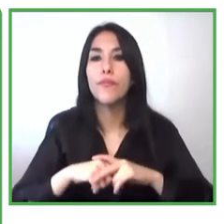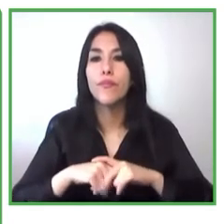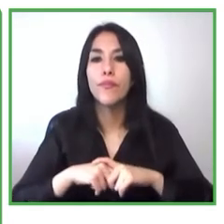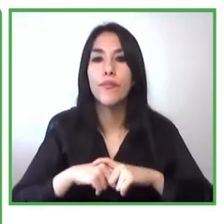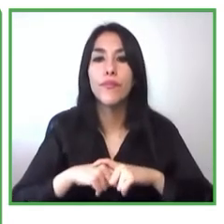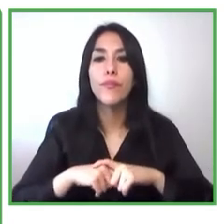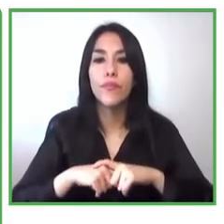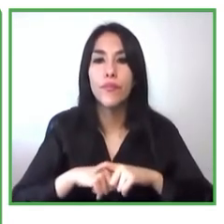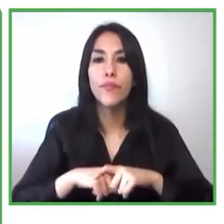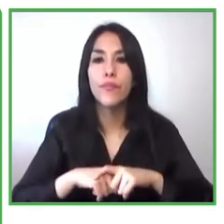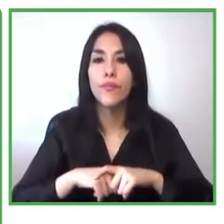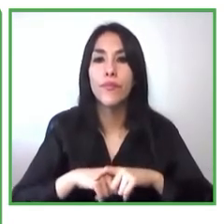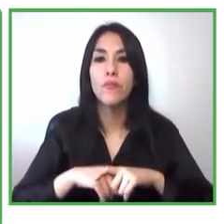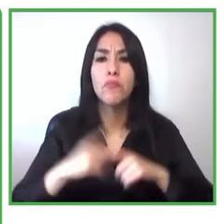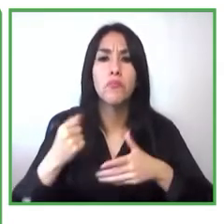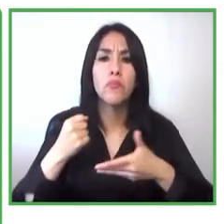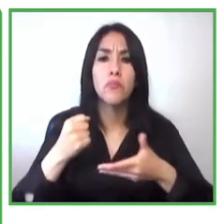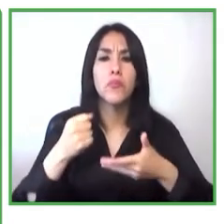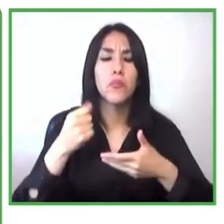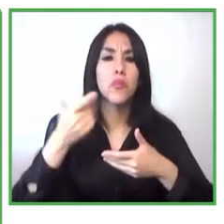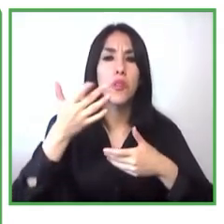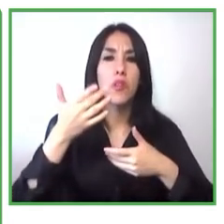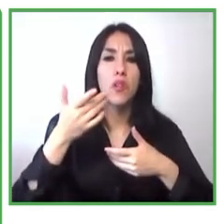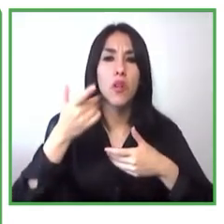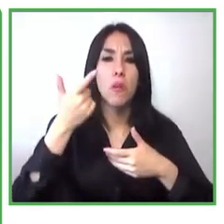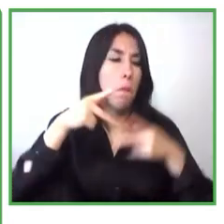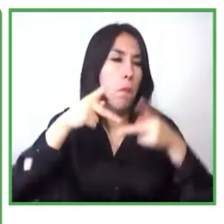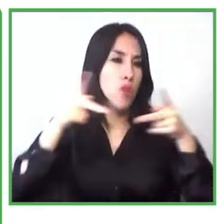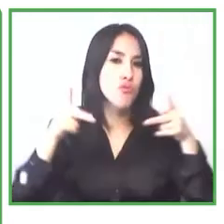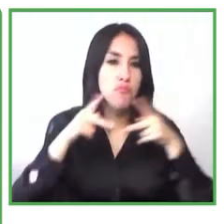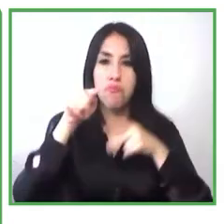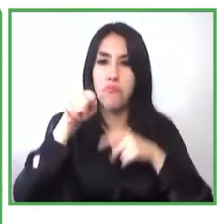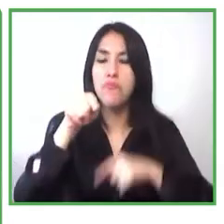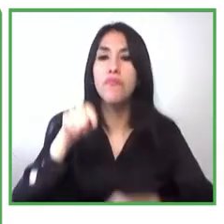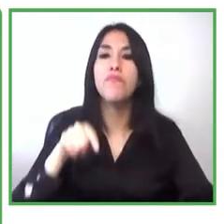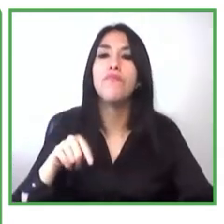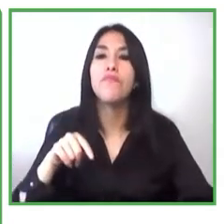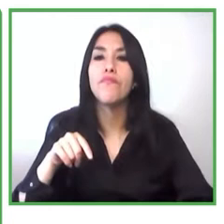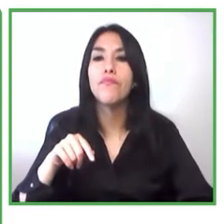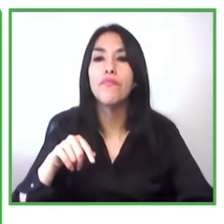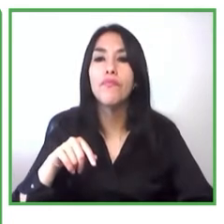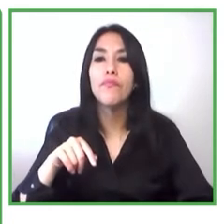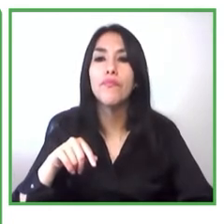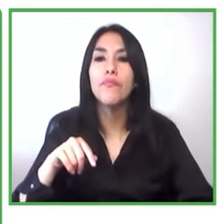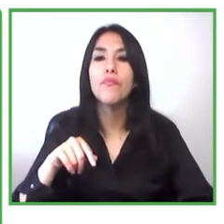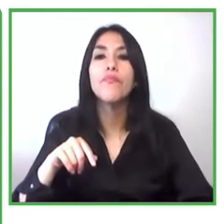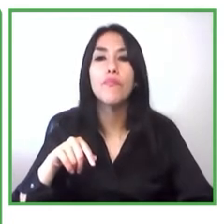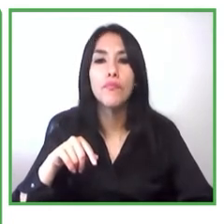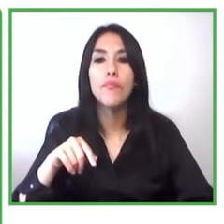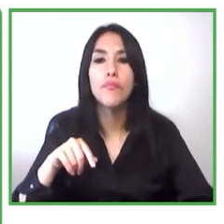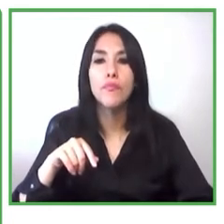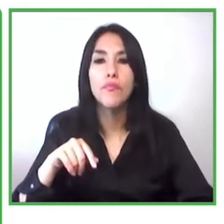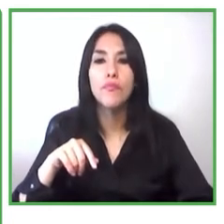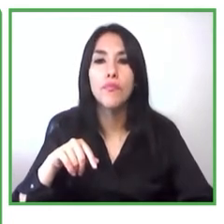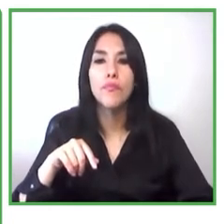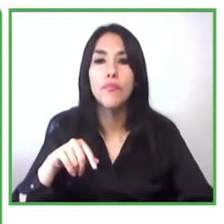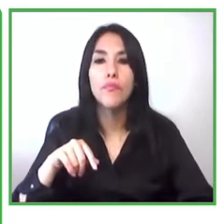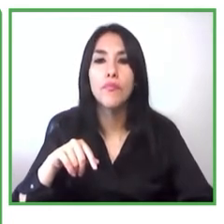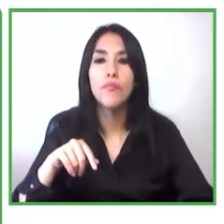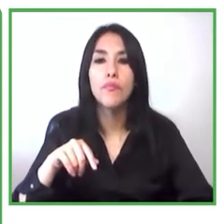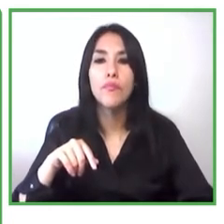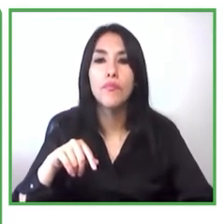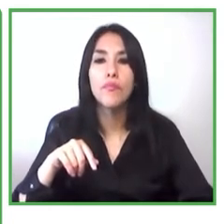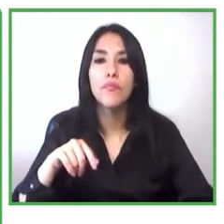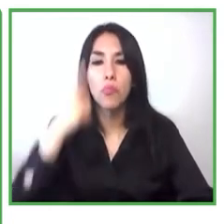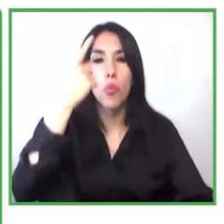hoy en día todos los aprendizajes que obtuvimos en el marco de este proyecto pues están siendo transmitidos en un